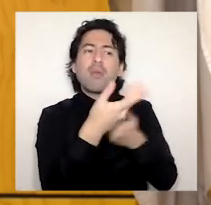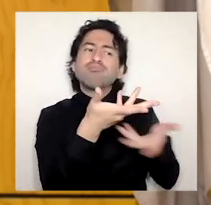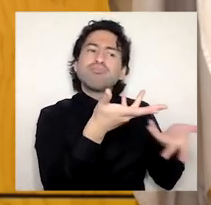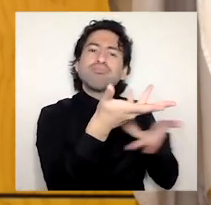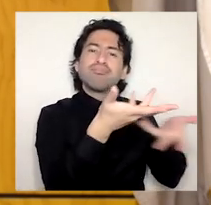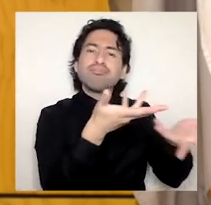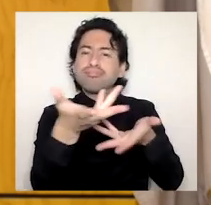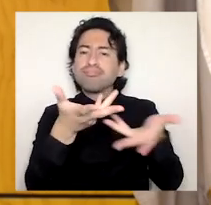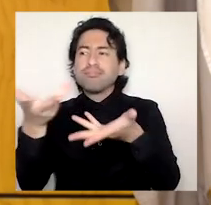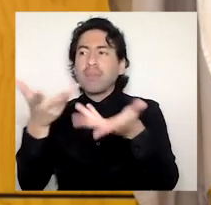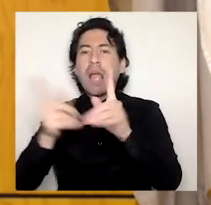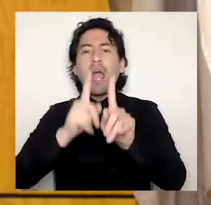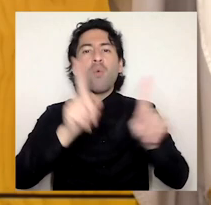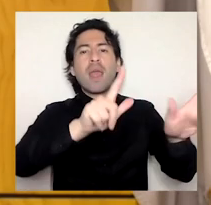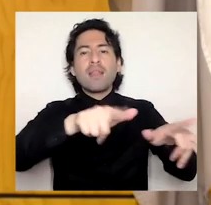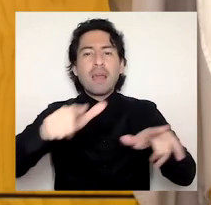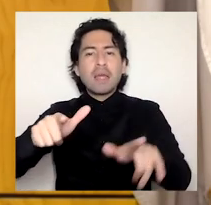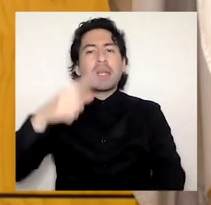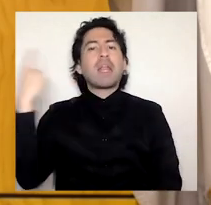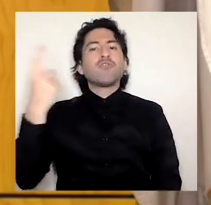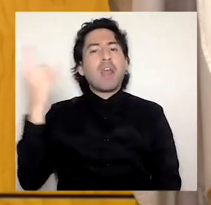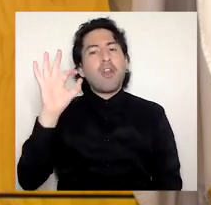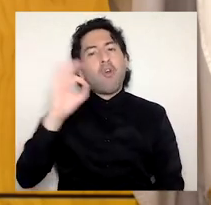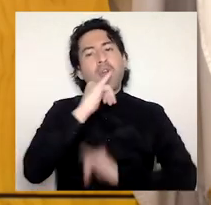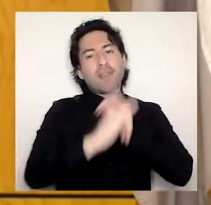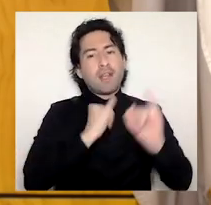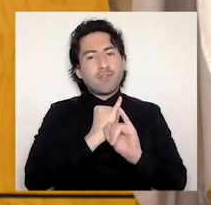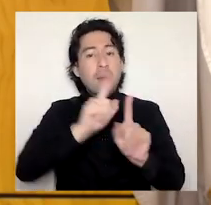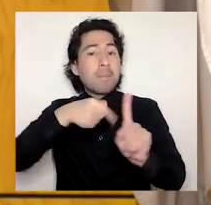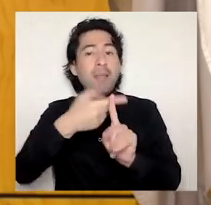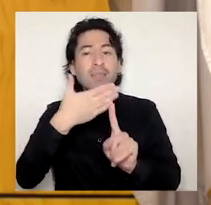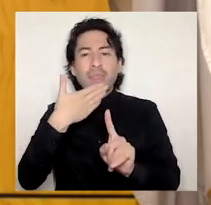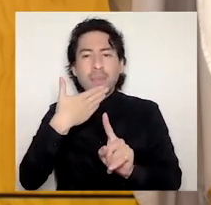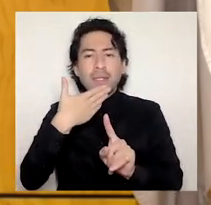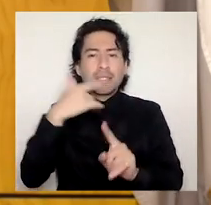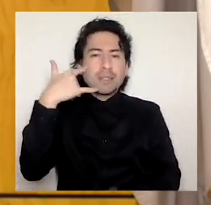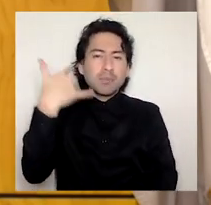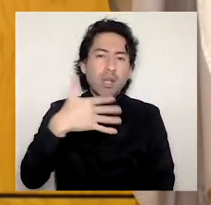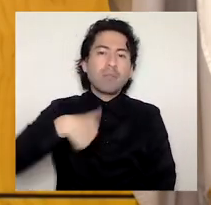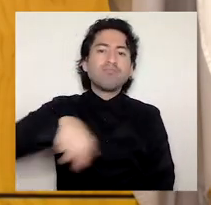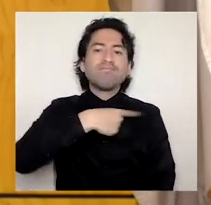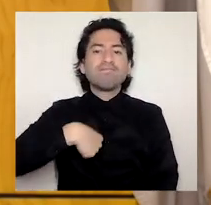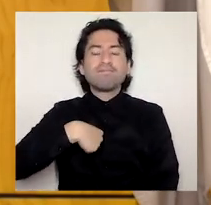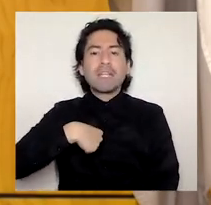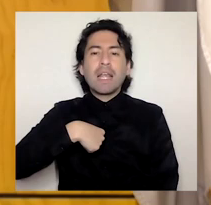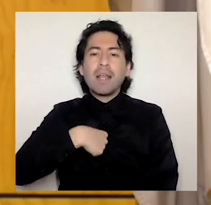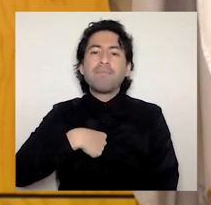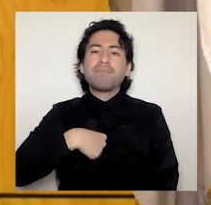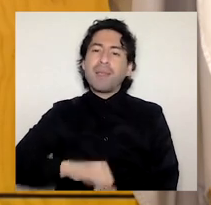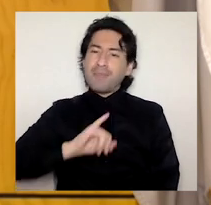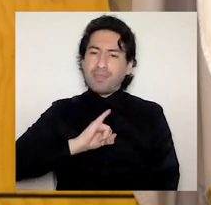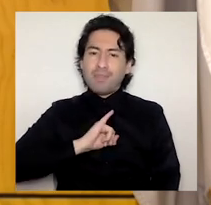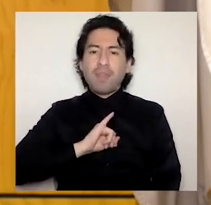con entidades nacionales e internacionales, sino que además remarcar nuestra identidad como universidad regional